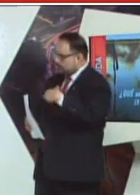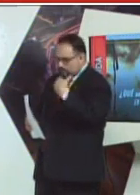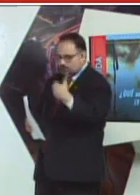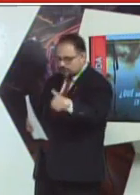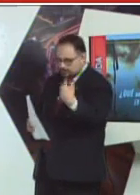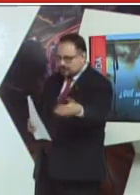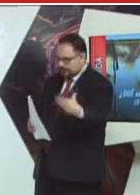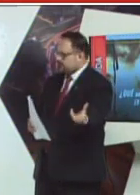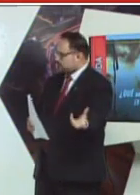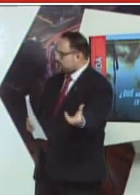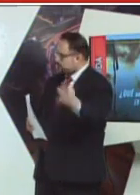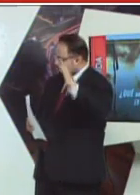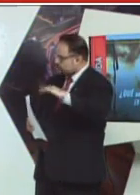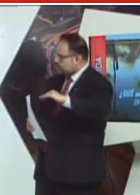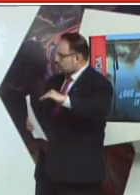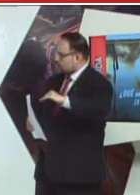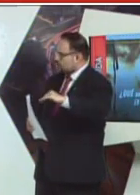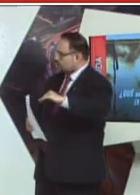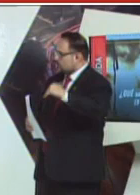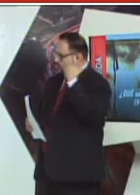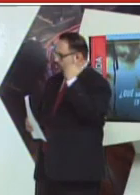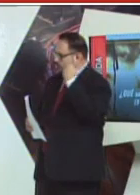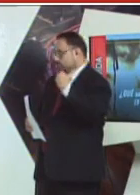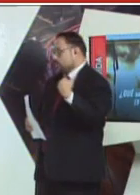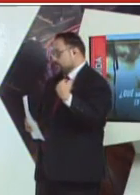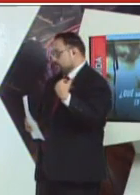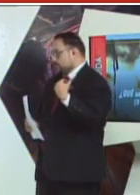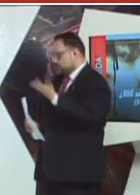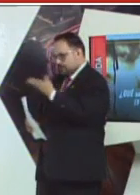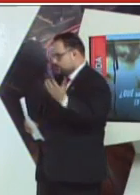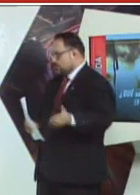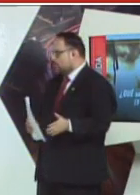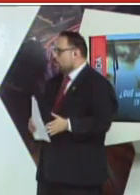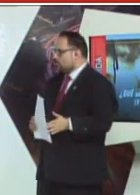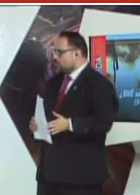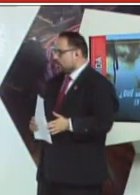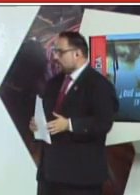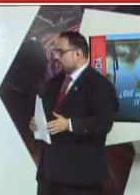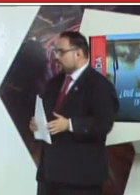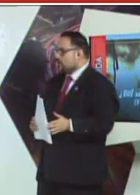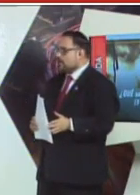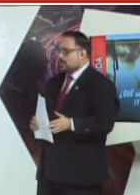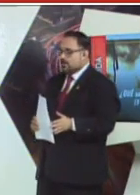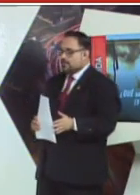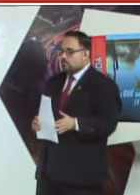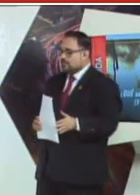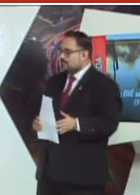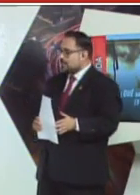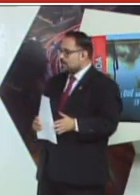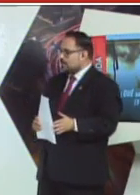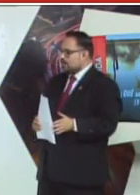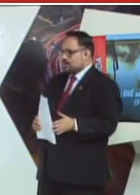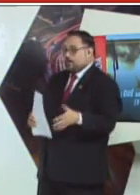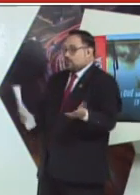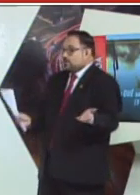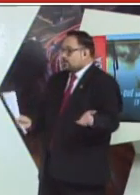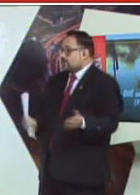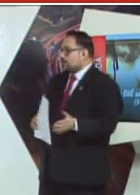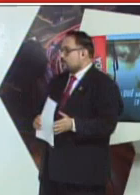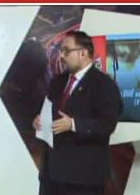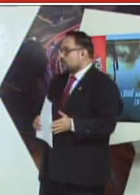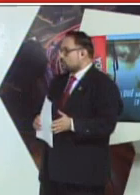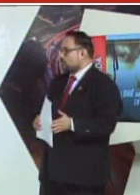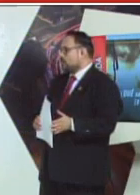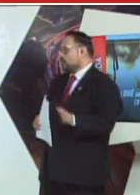precisamente por esos más de siete minutos en los cuales su cuello pues estuvo presionado por un agente policial que ahora